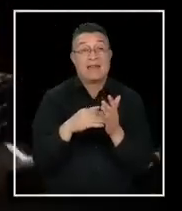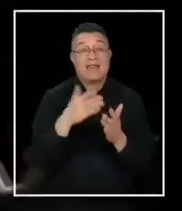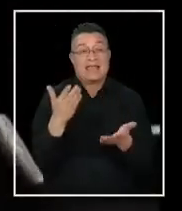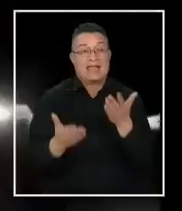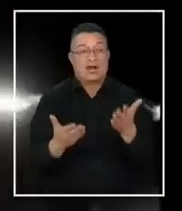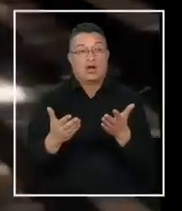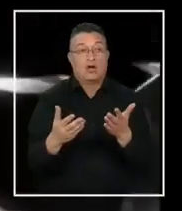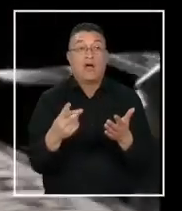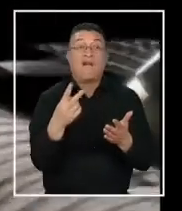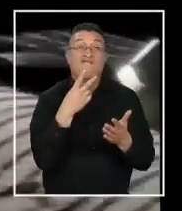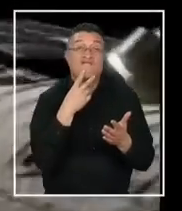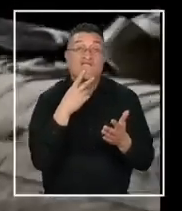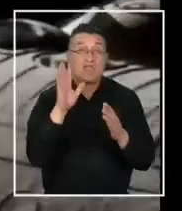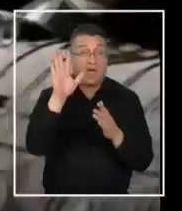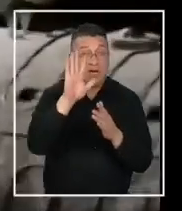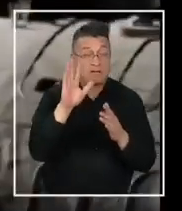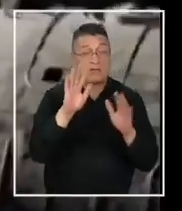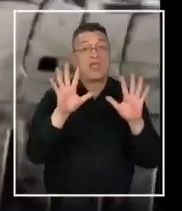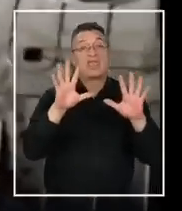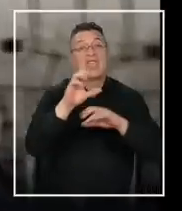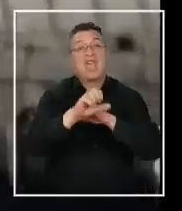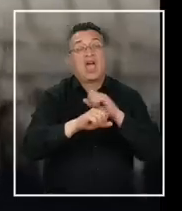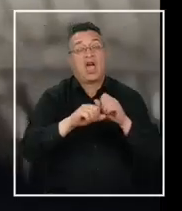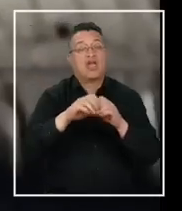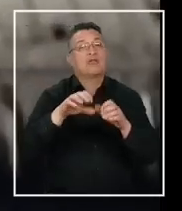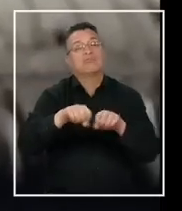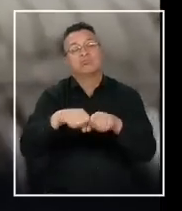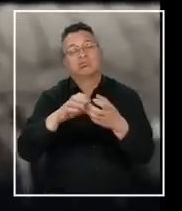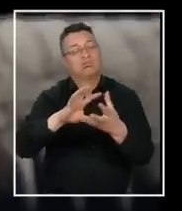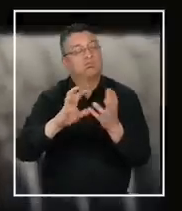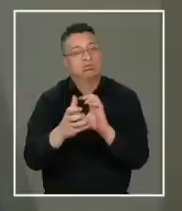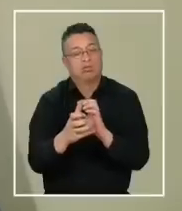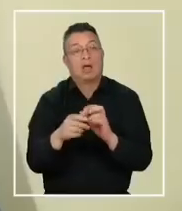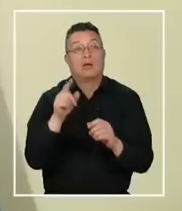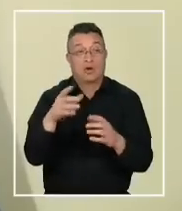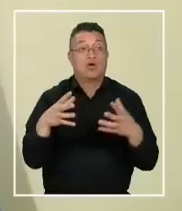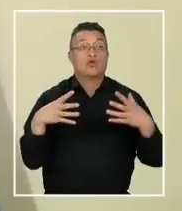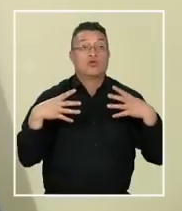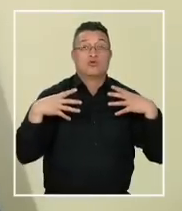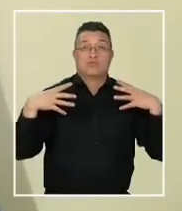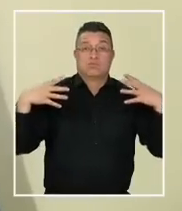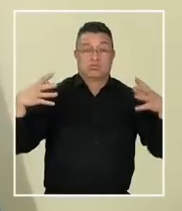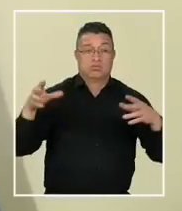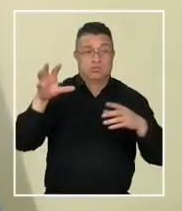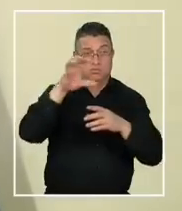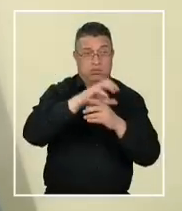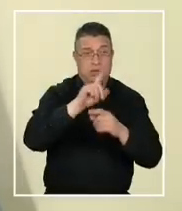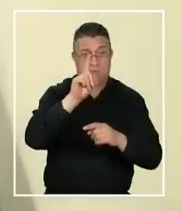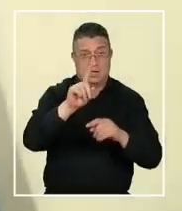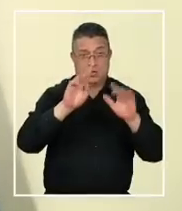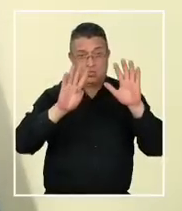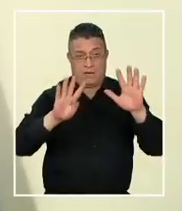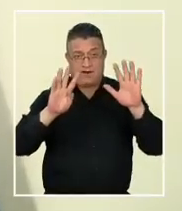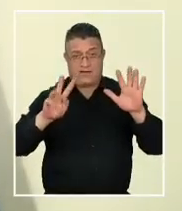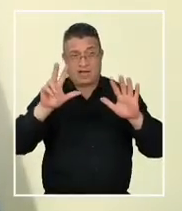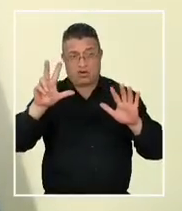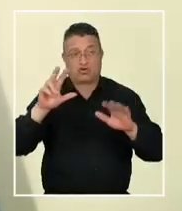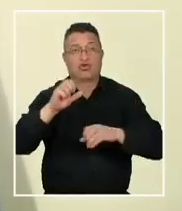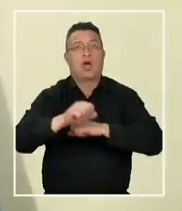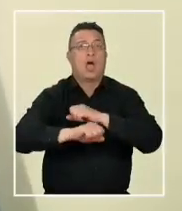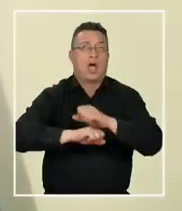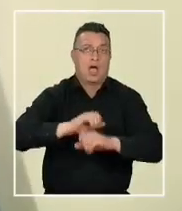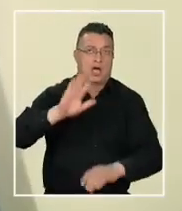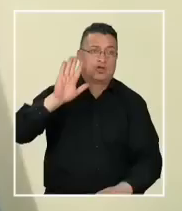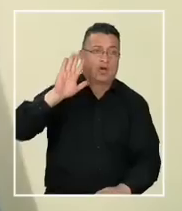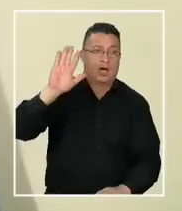útil de al menos 10 años. La Estación Espacial Internacional está enormita desde 1998, o mucho tiempo.